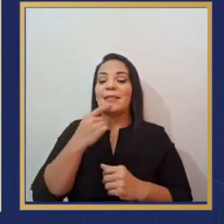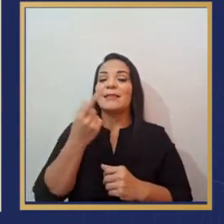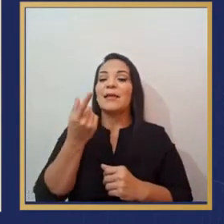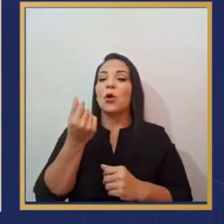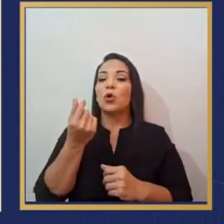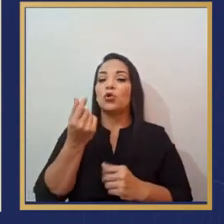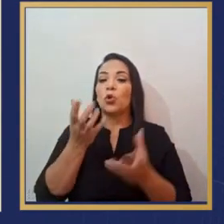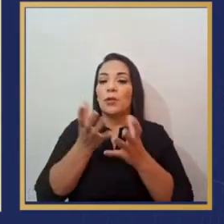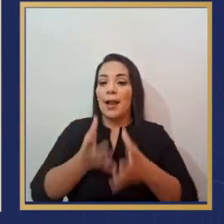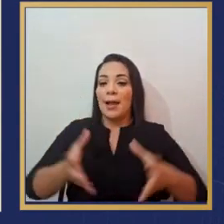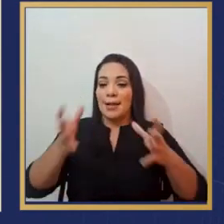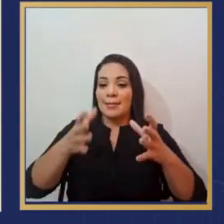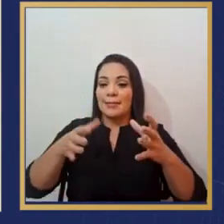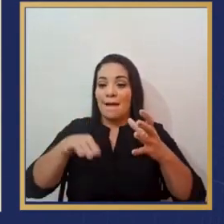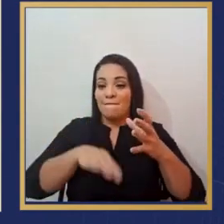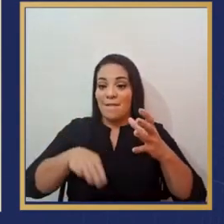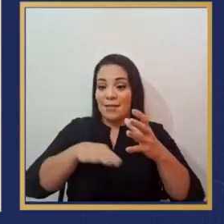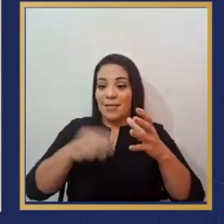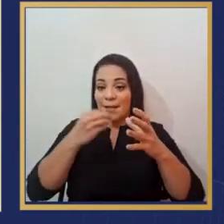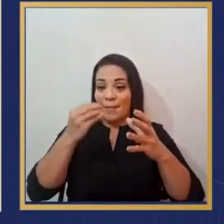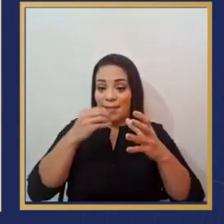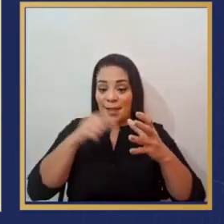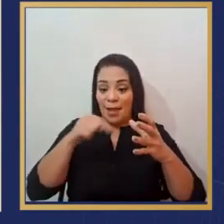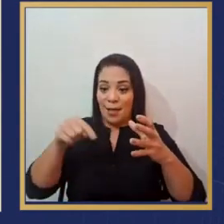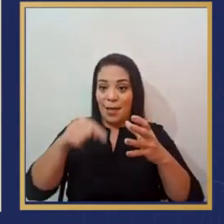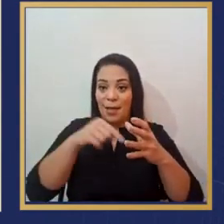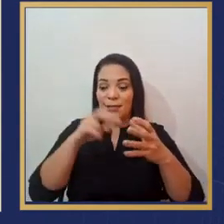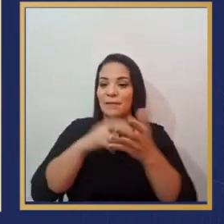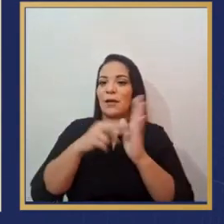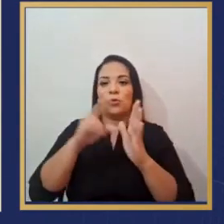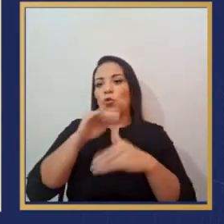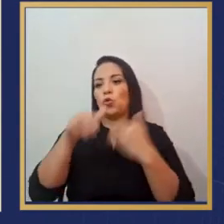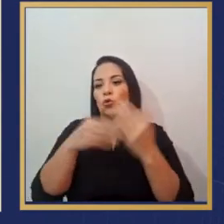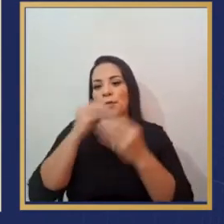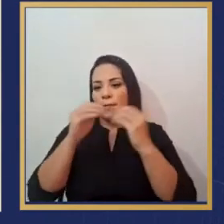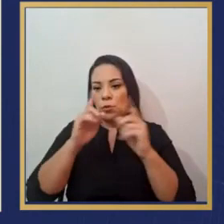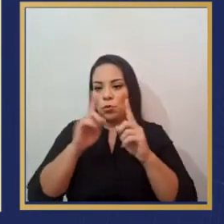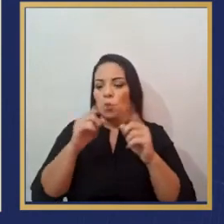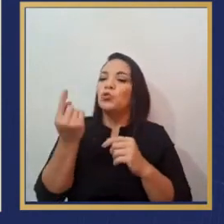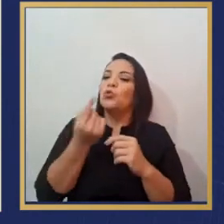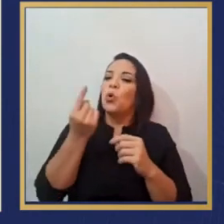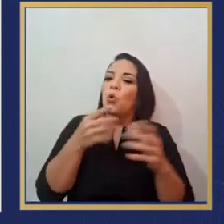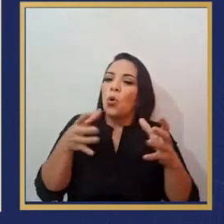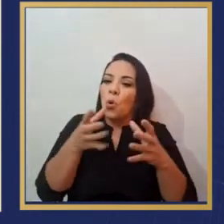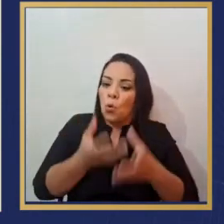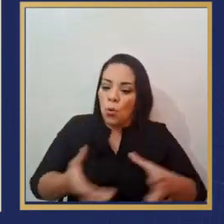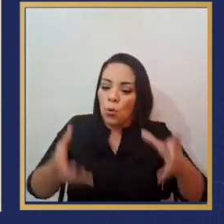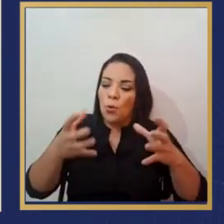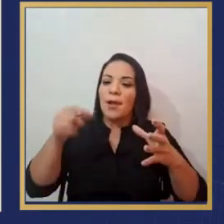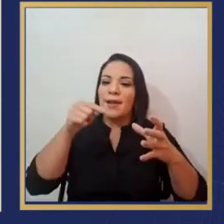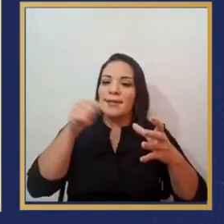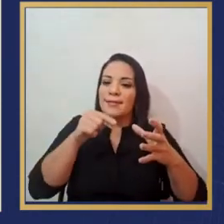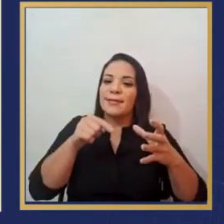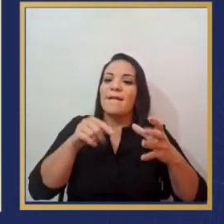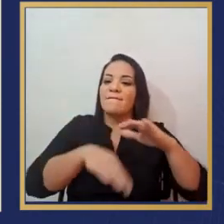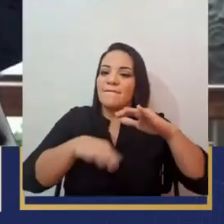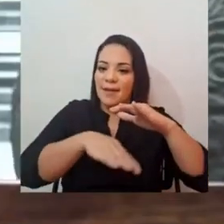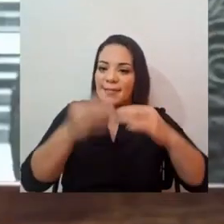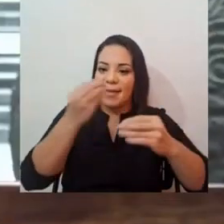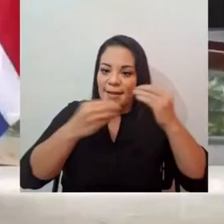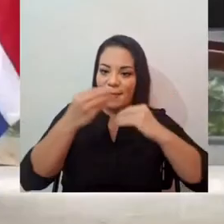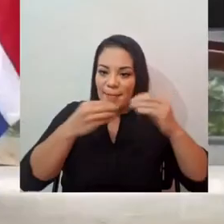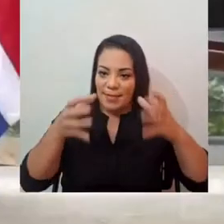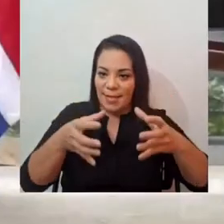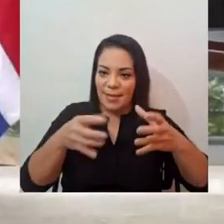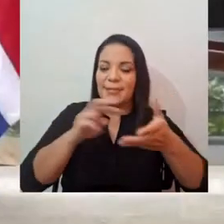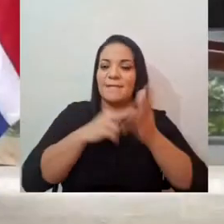canasta básica alimentaria. Ya no son todos los alimentos, sino solo los que conforman la canasta básica alimentaria. O sea, los